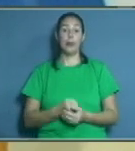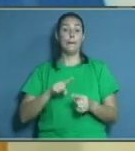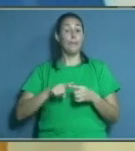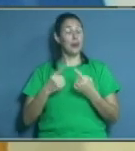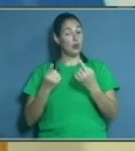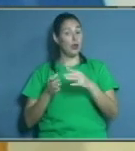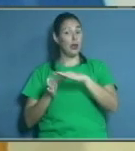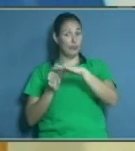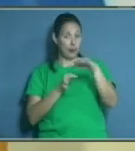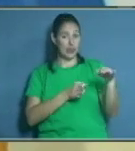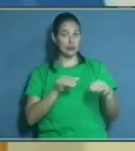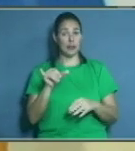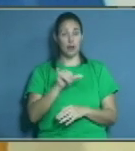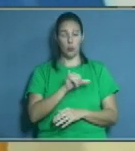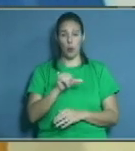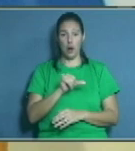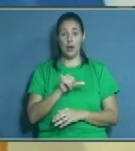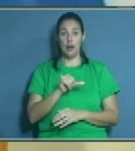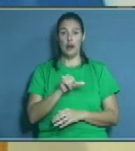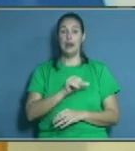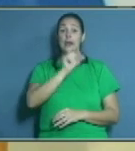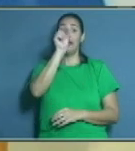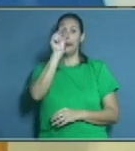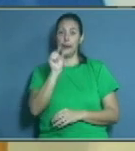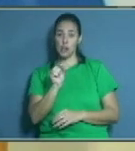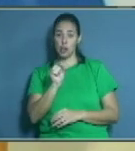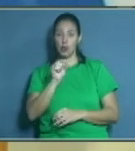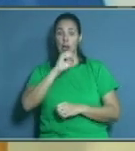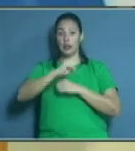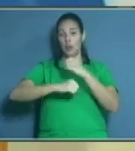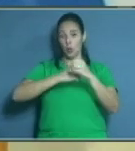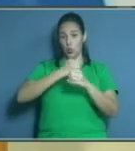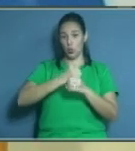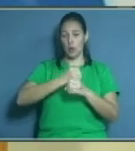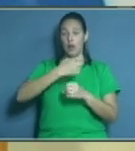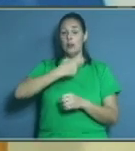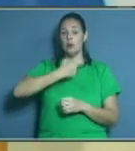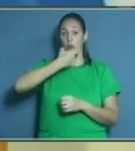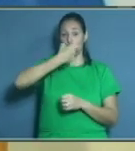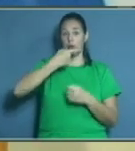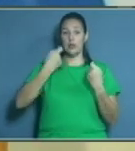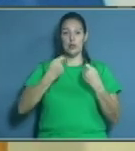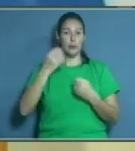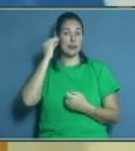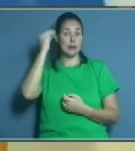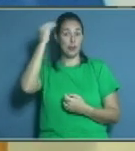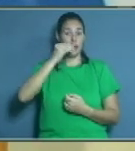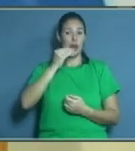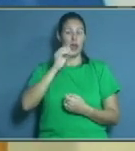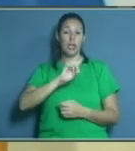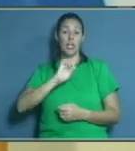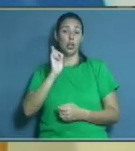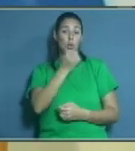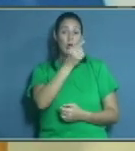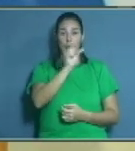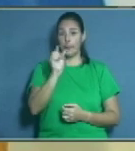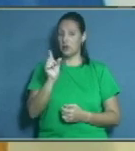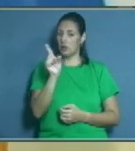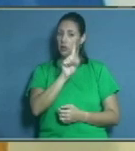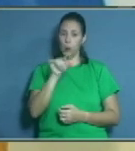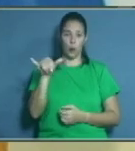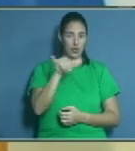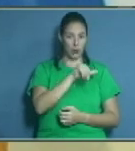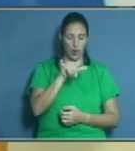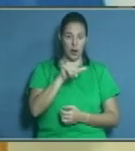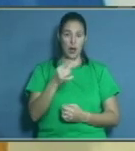además, el paciente portador de prótesis tiene que saber que todos los pacientes no son iguales. Hay pac